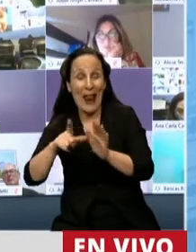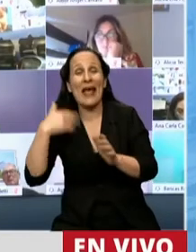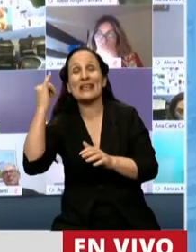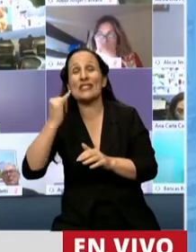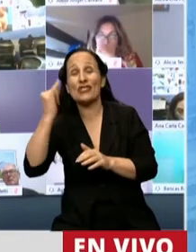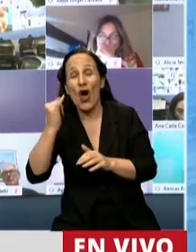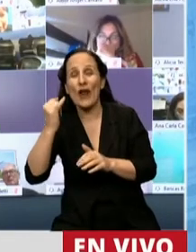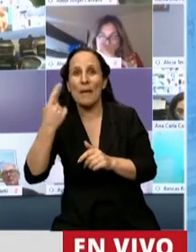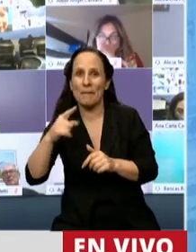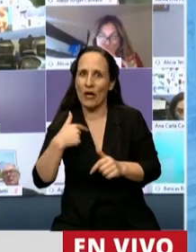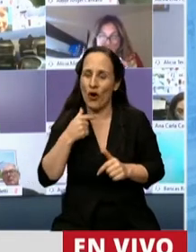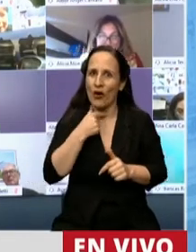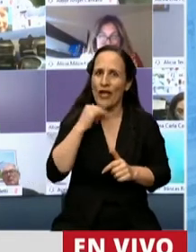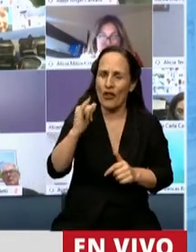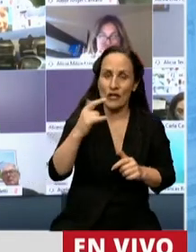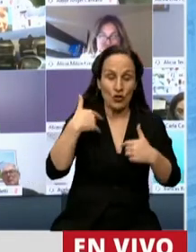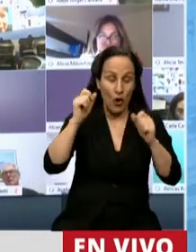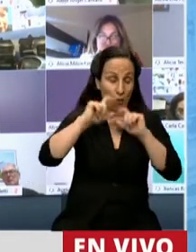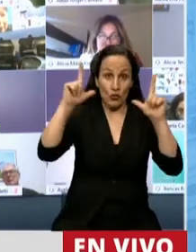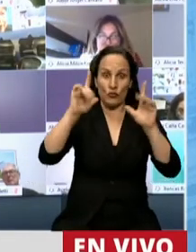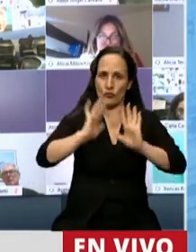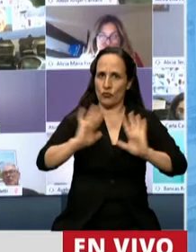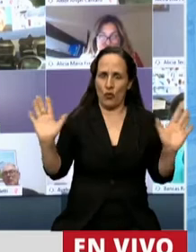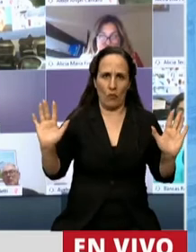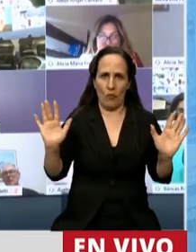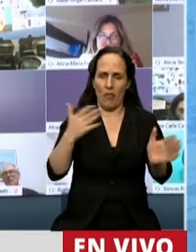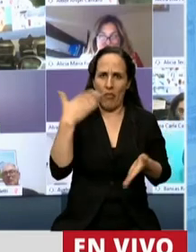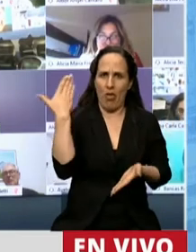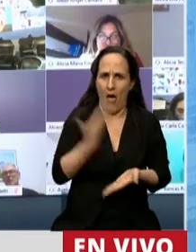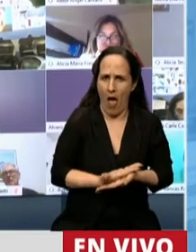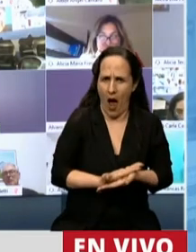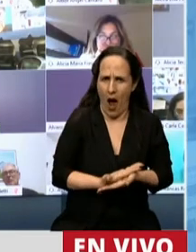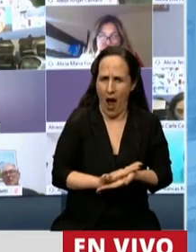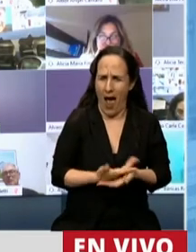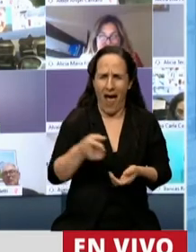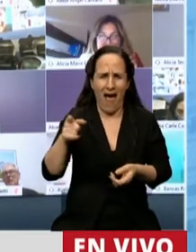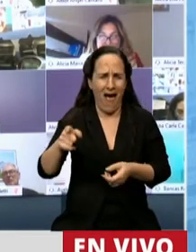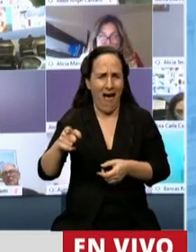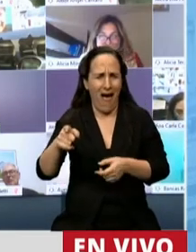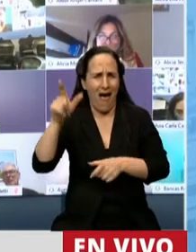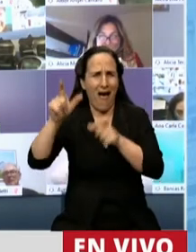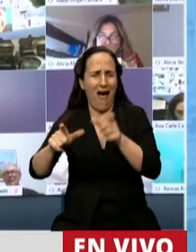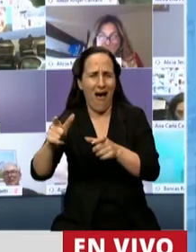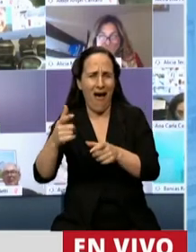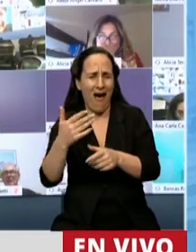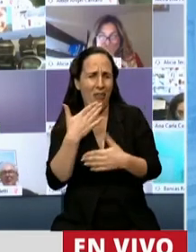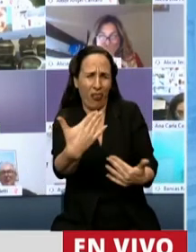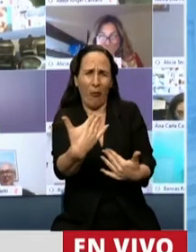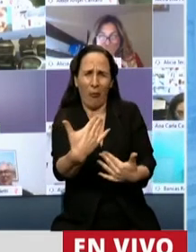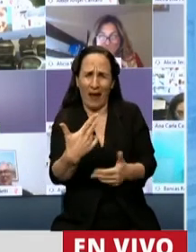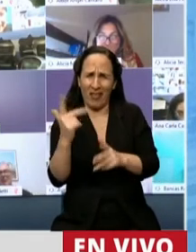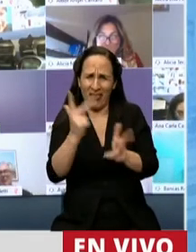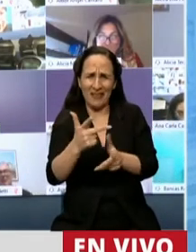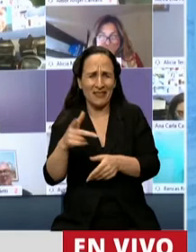antes quiero decirles que estoy azorada, azorada de escuchar las barbaridades que se están diciendo. Lo escuchaba el